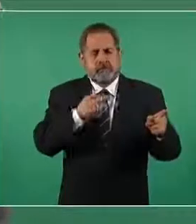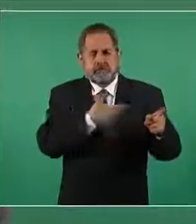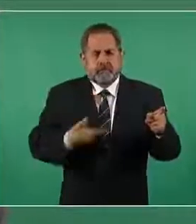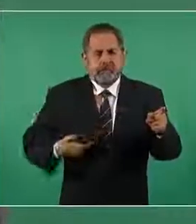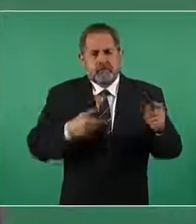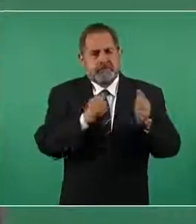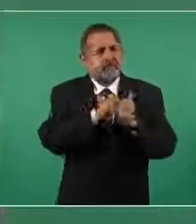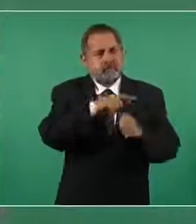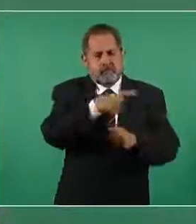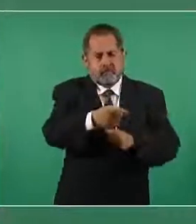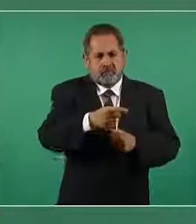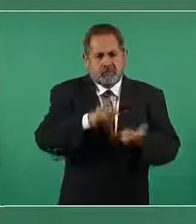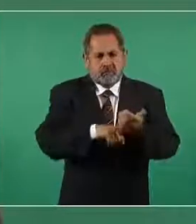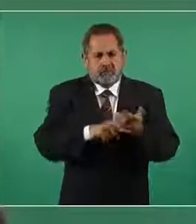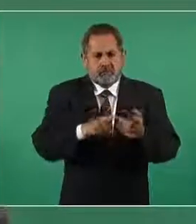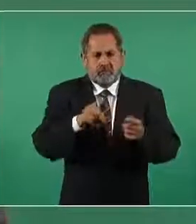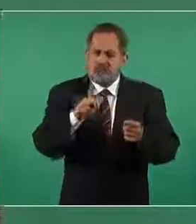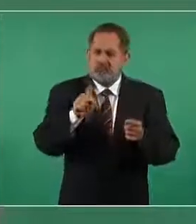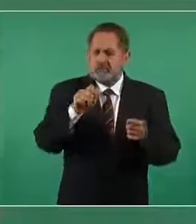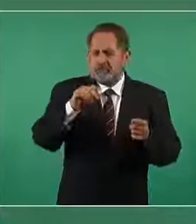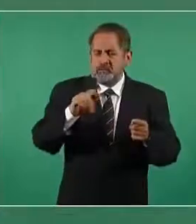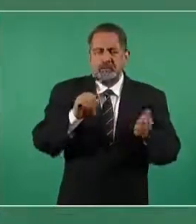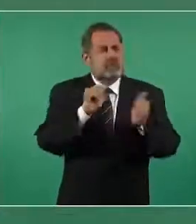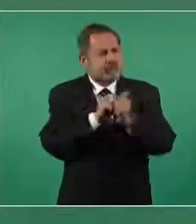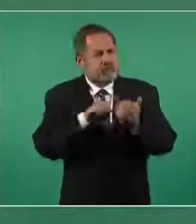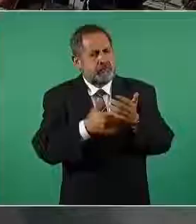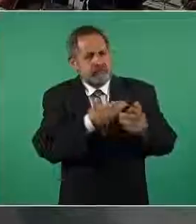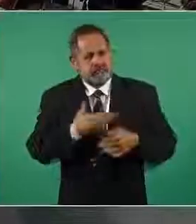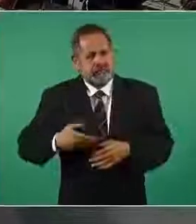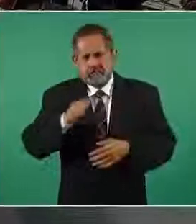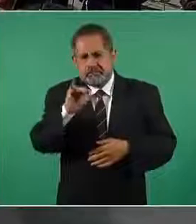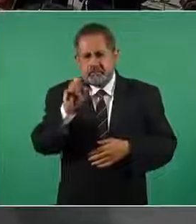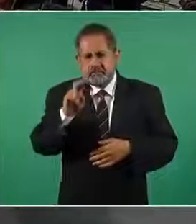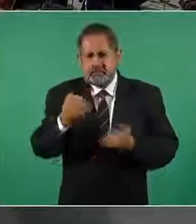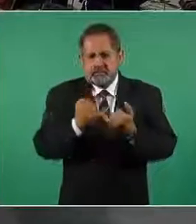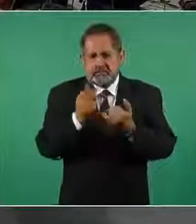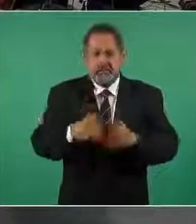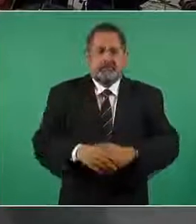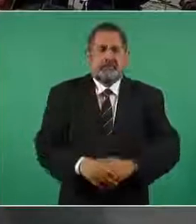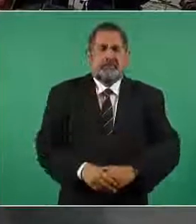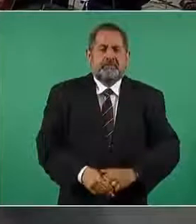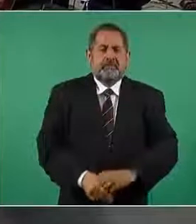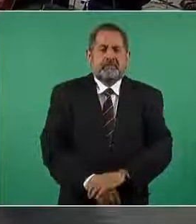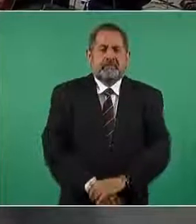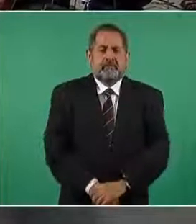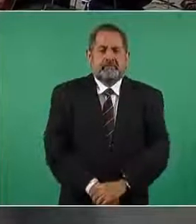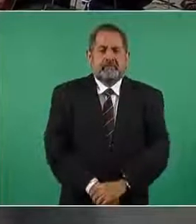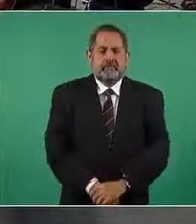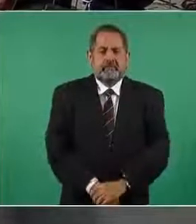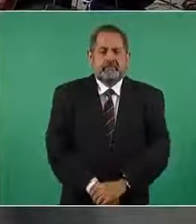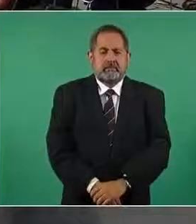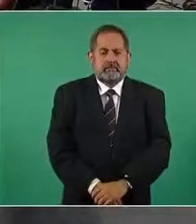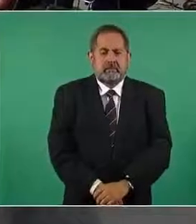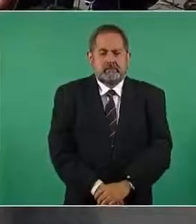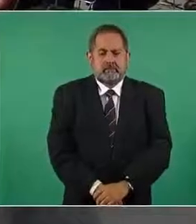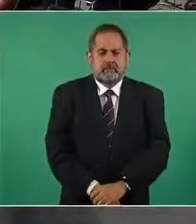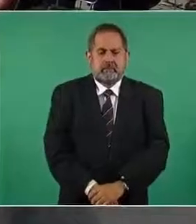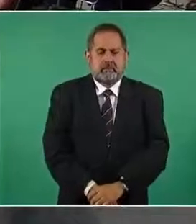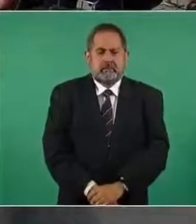vicepresidenta y Kamala Harris con el presidente Biden gracias a ver la compañera ya